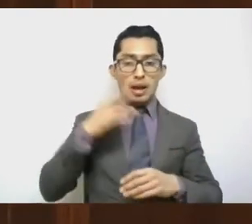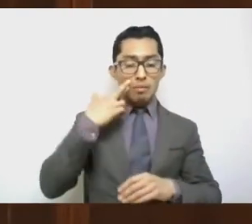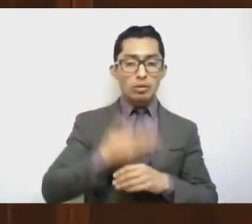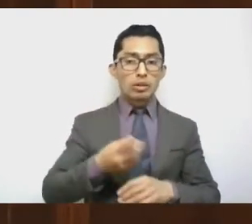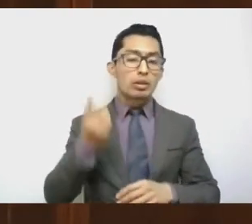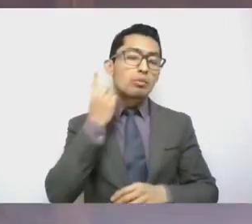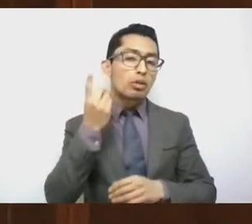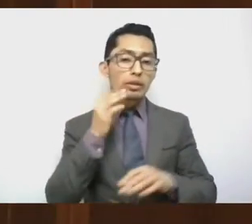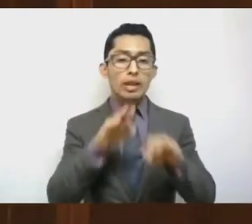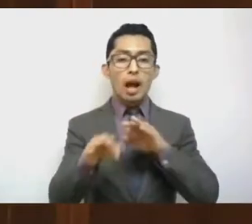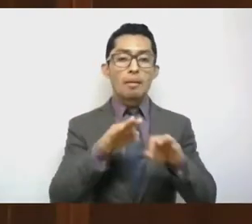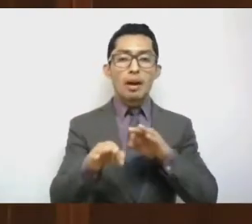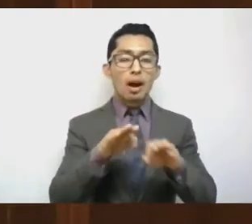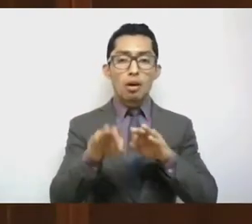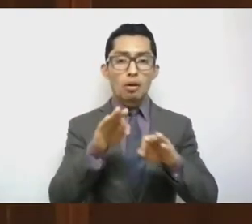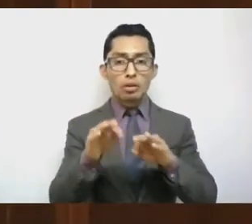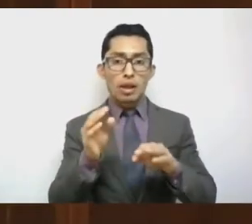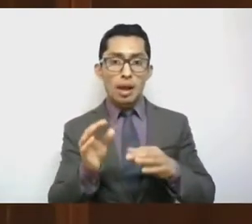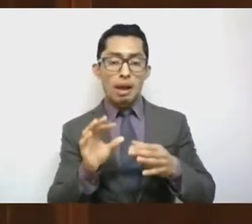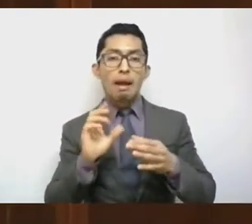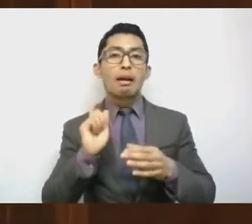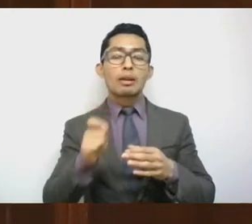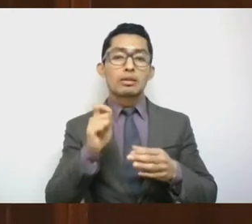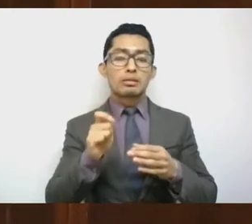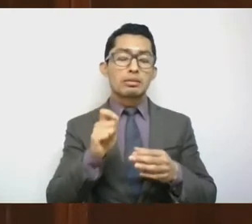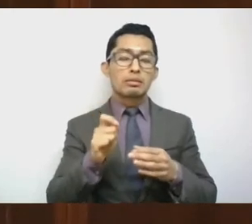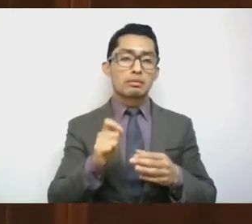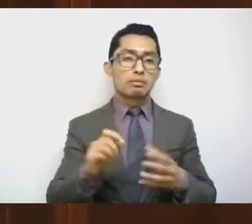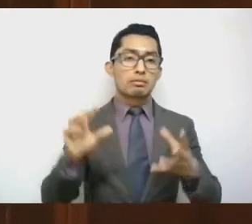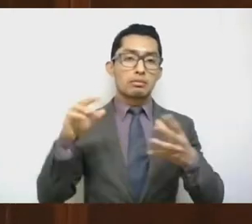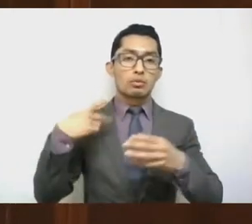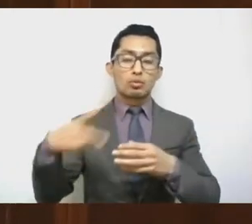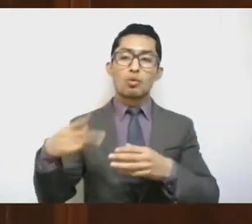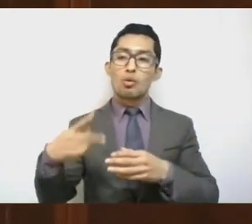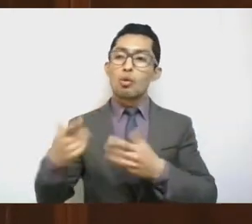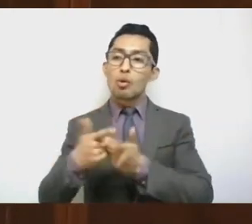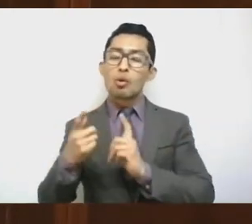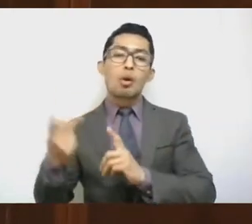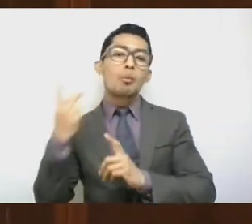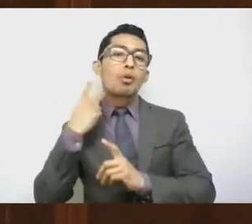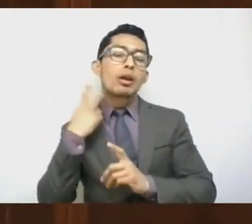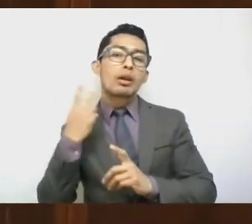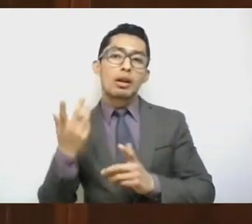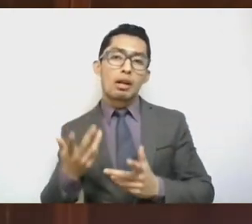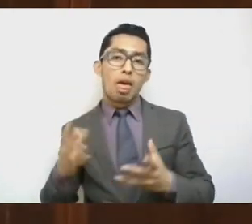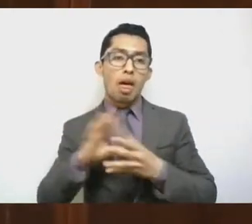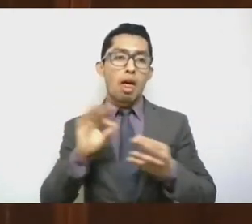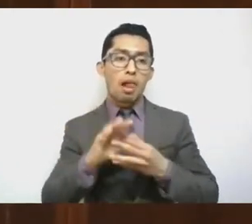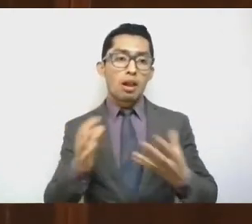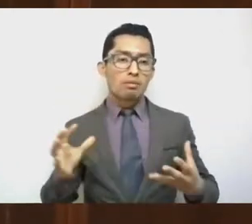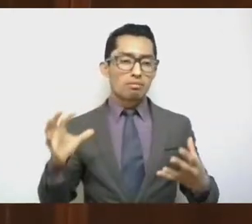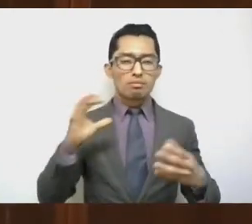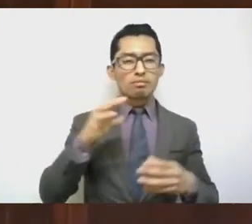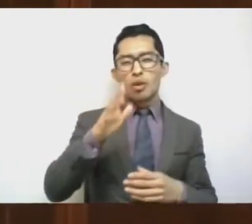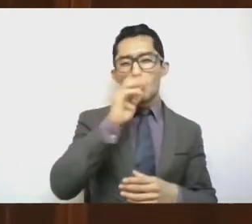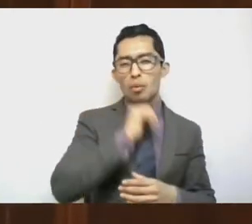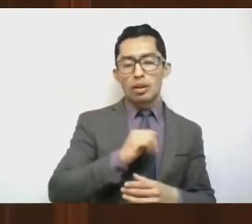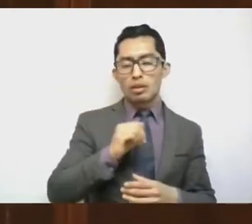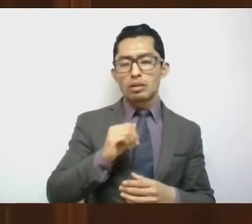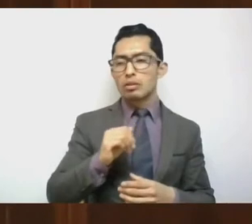los temas que tengan que ver con el origen partidario. Pues me parece que es una contradicción.